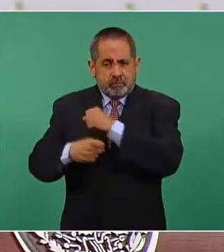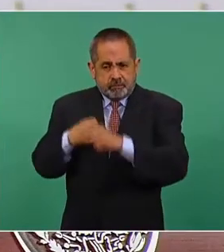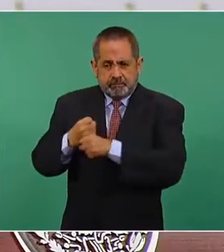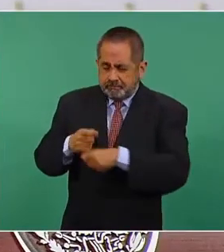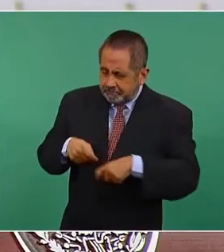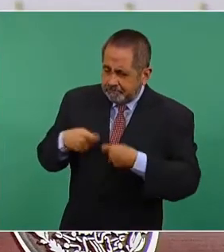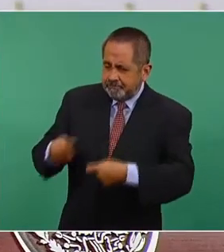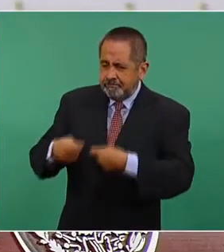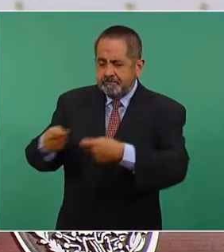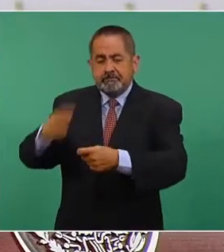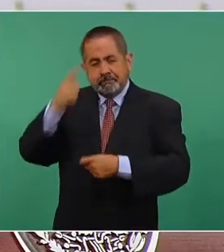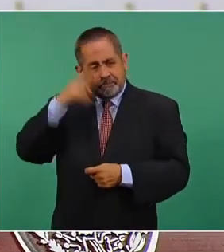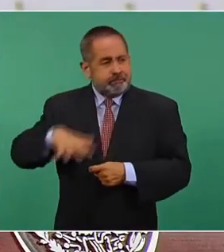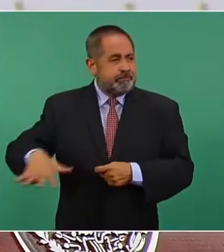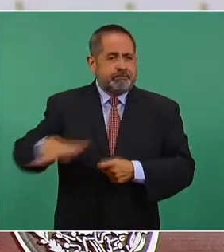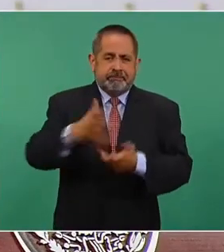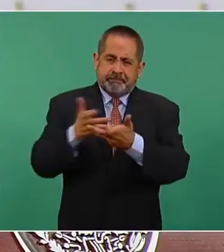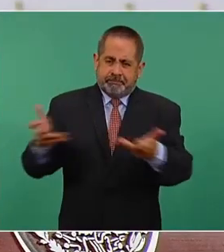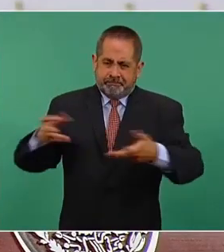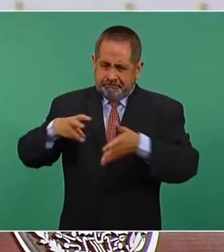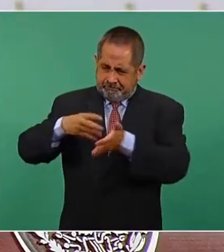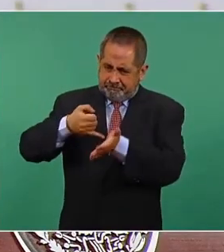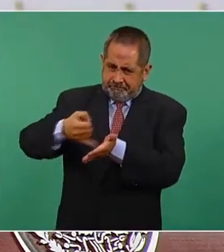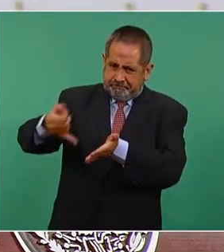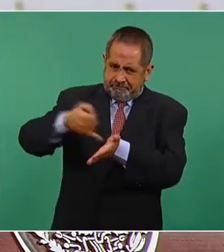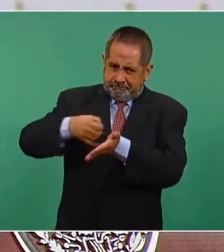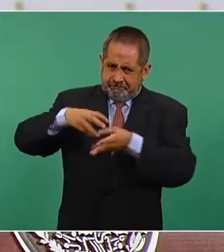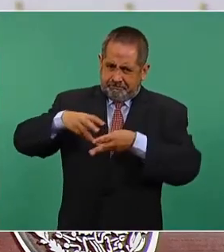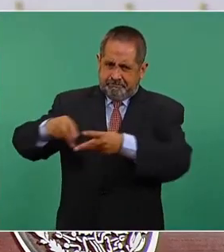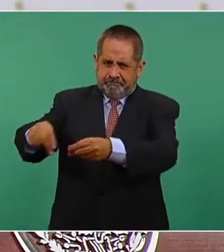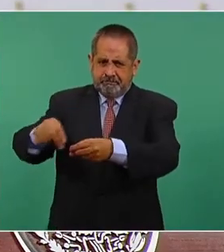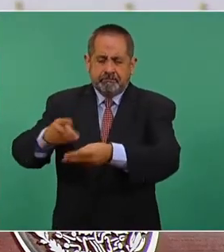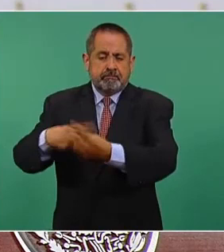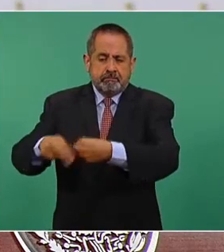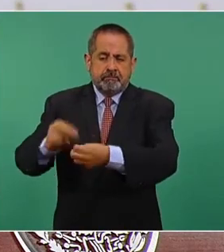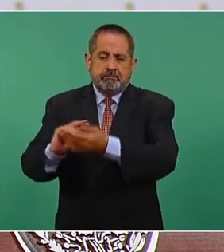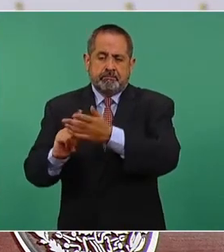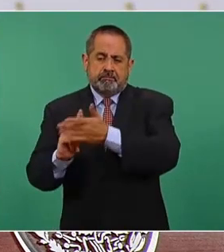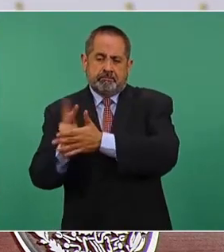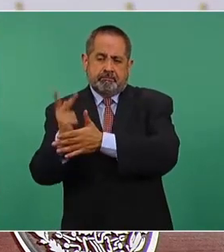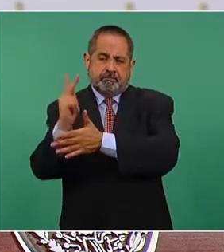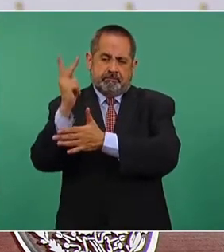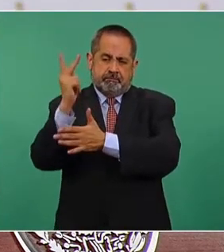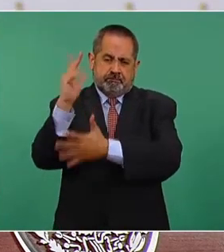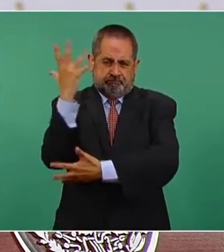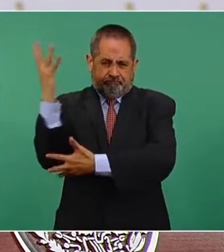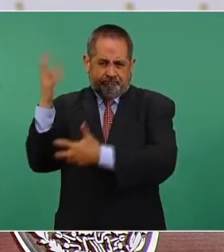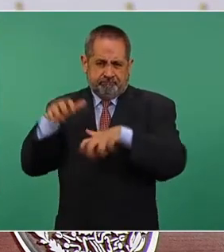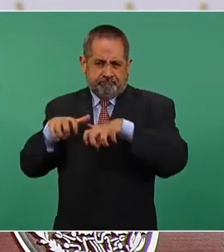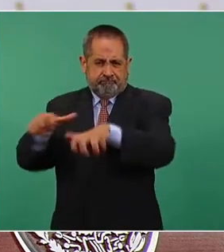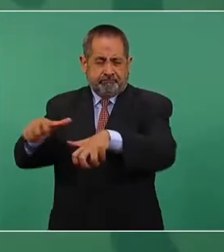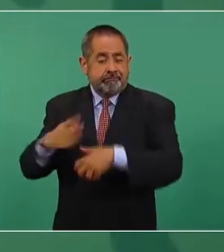para reforestar, mil 300 millones de dólares al año.